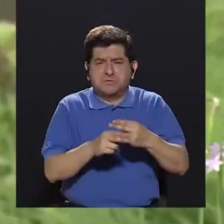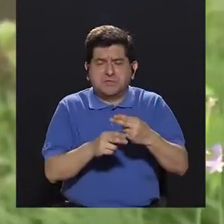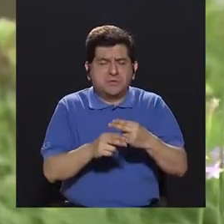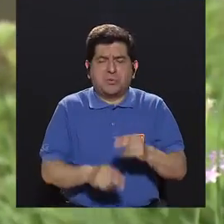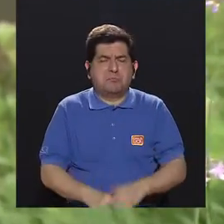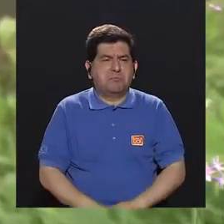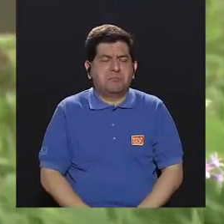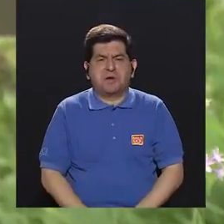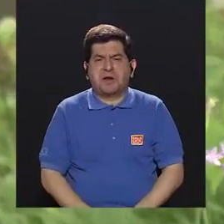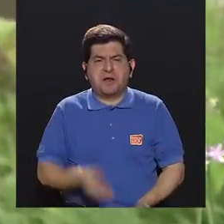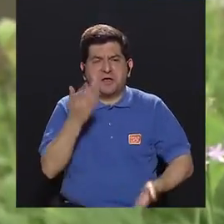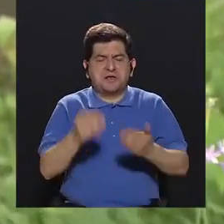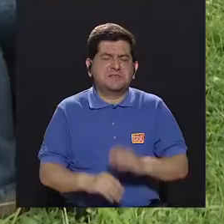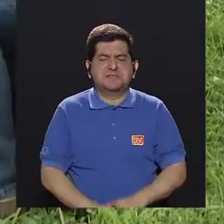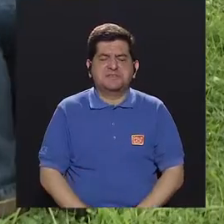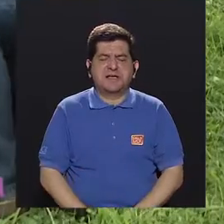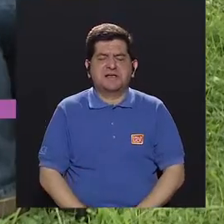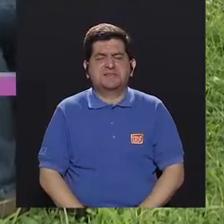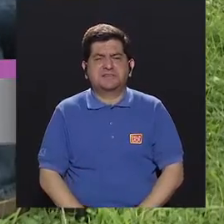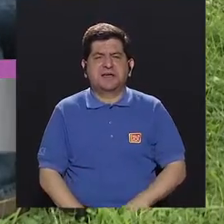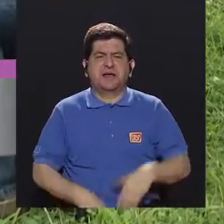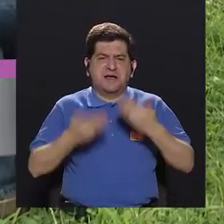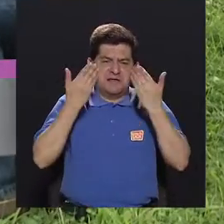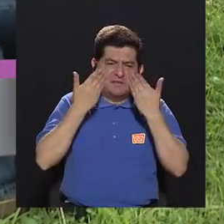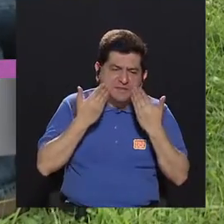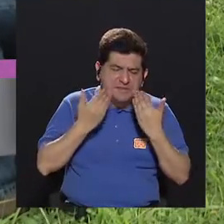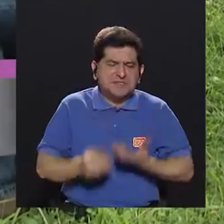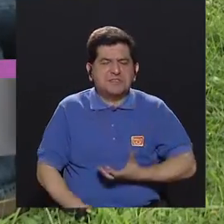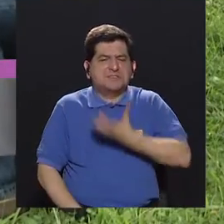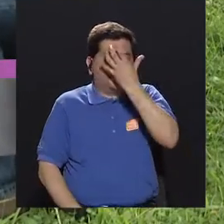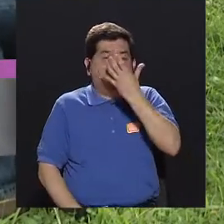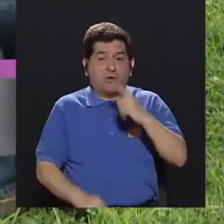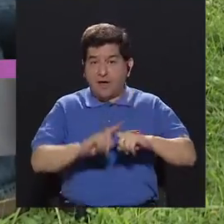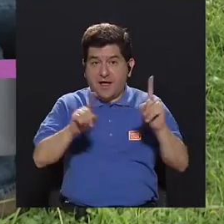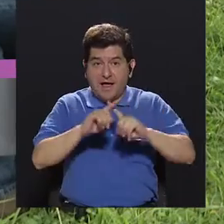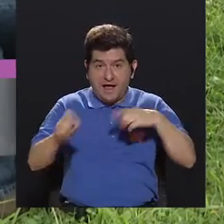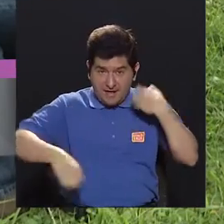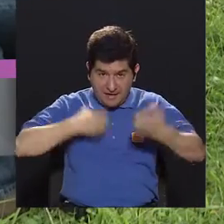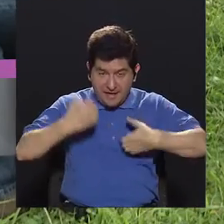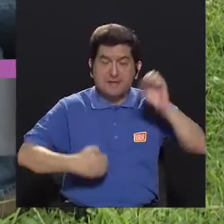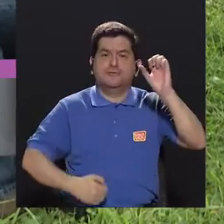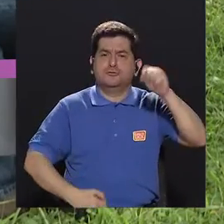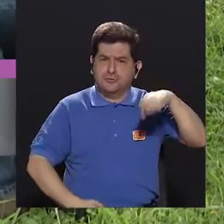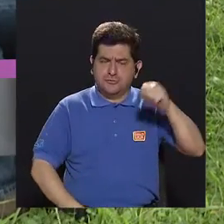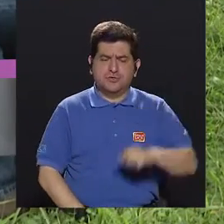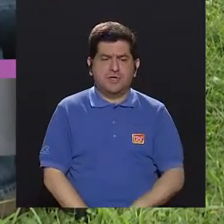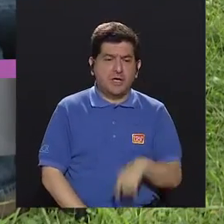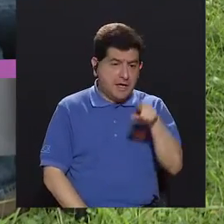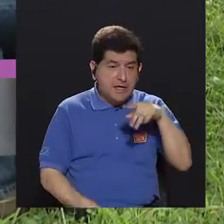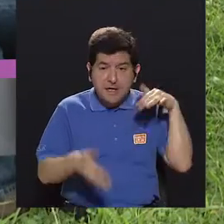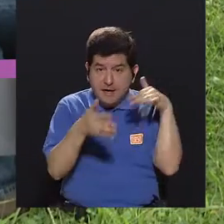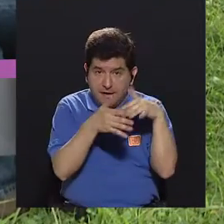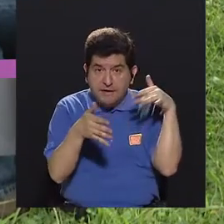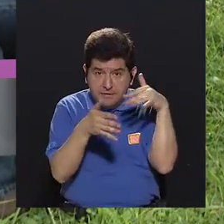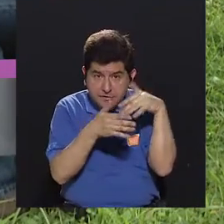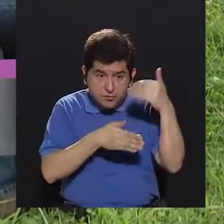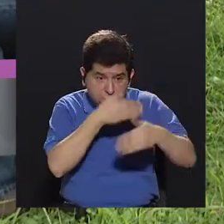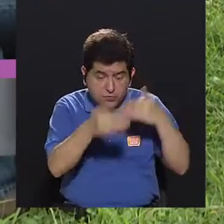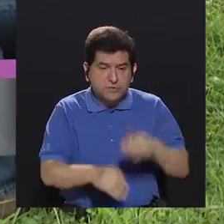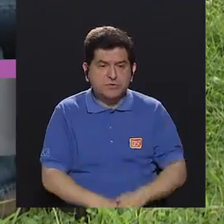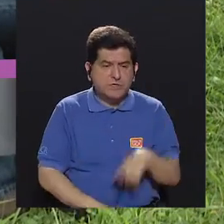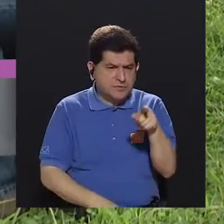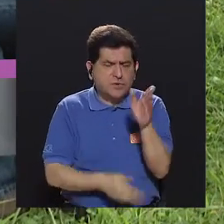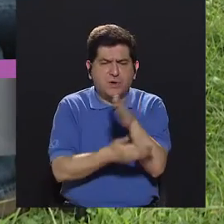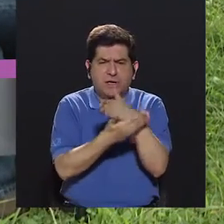tristeza, enojo, lo que sea. Emociones. Emociones. Y él descubrió a través de ese estudio que las